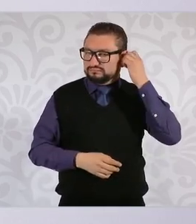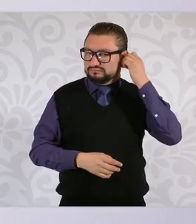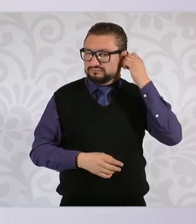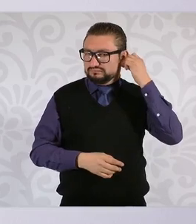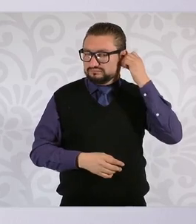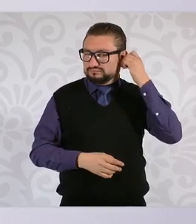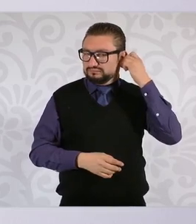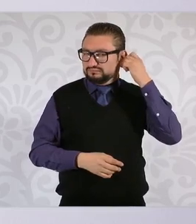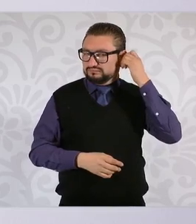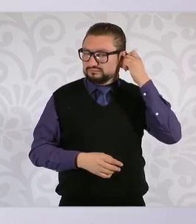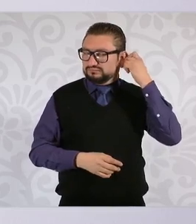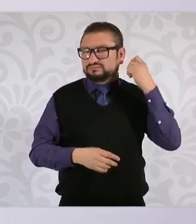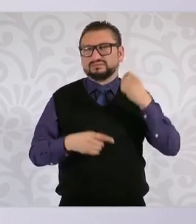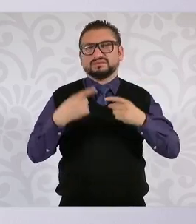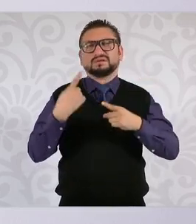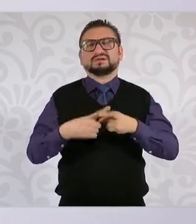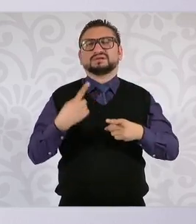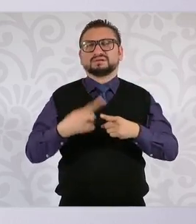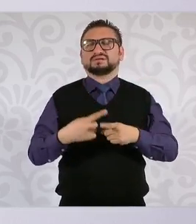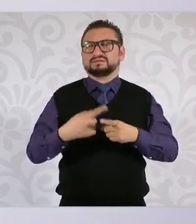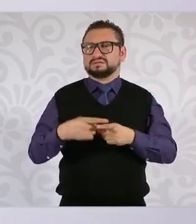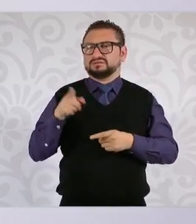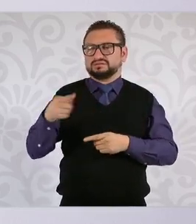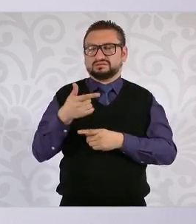¿Quién es Genaro García Luna?